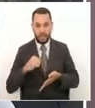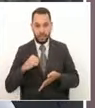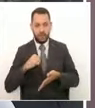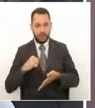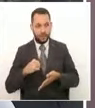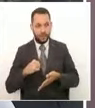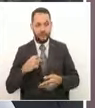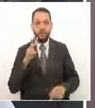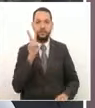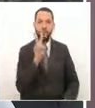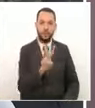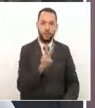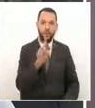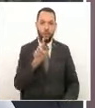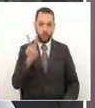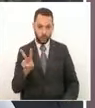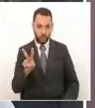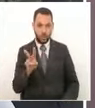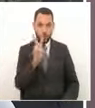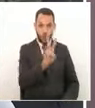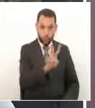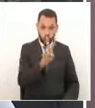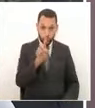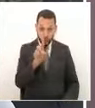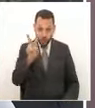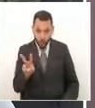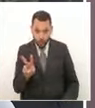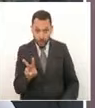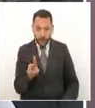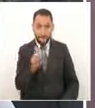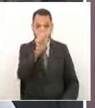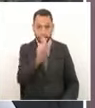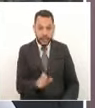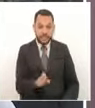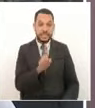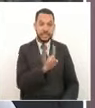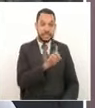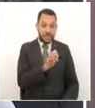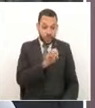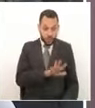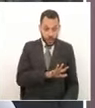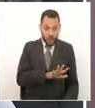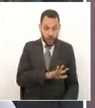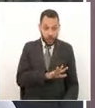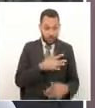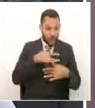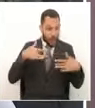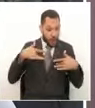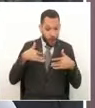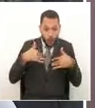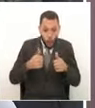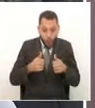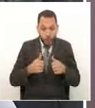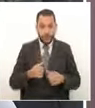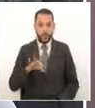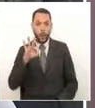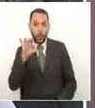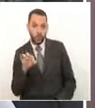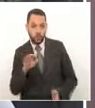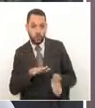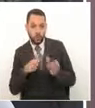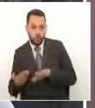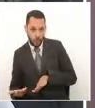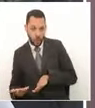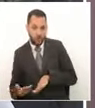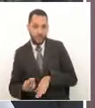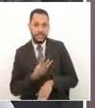tiene 212 casos positivos, tenemos 105 pacientes recuperados, tenemos 8 fallecidos, 3